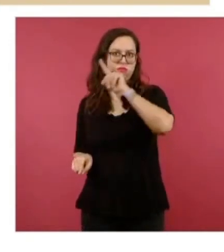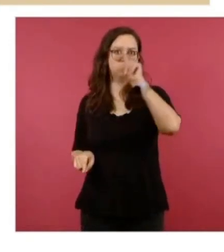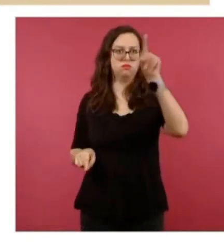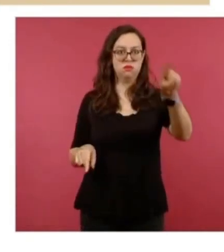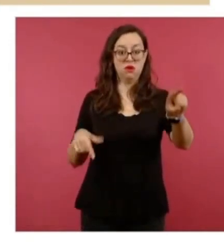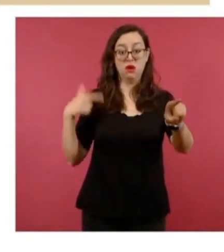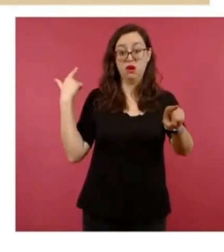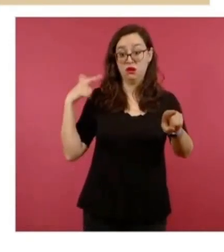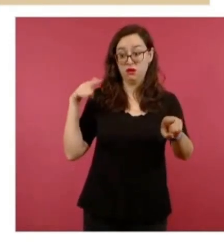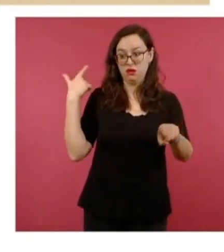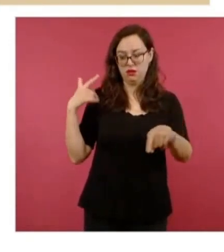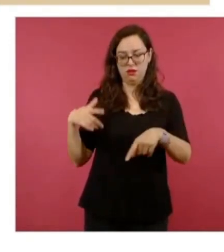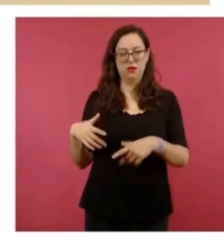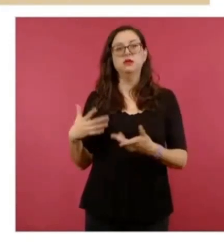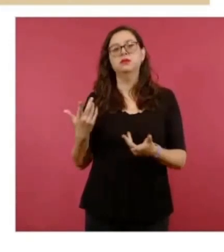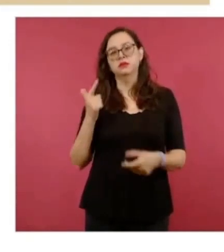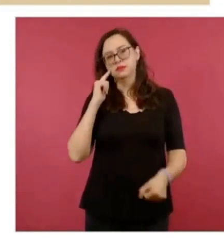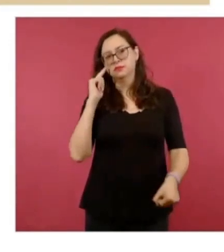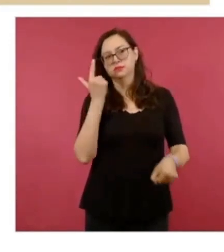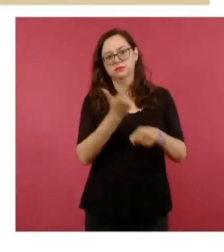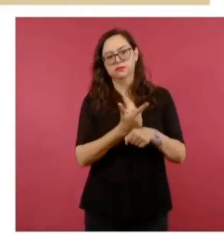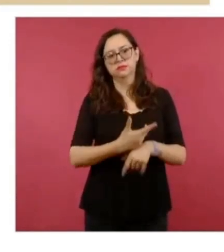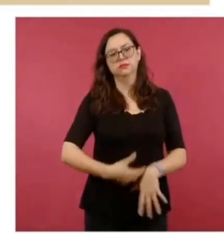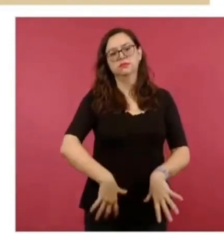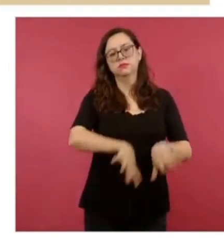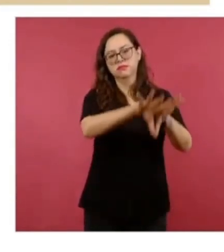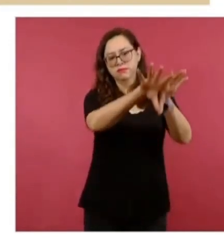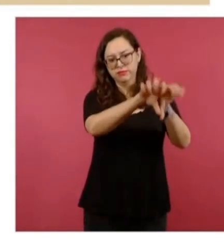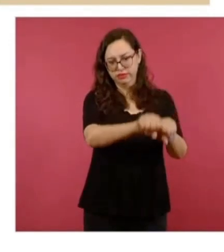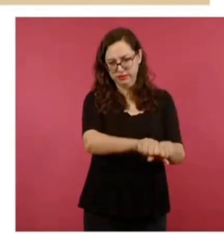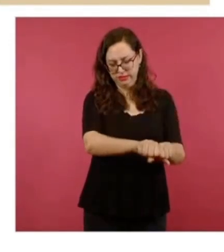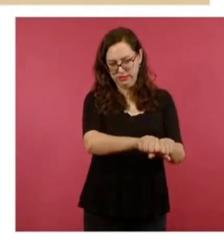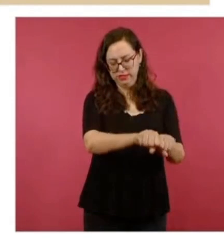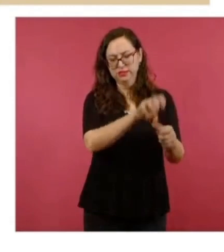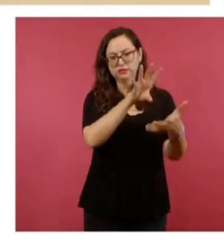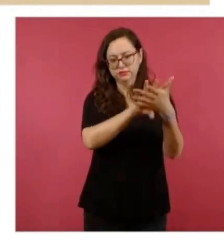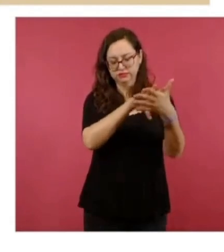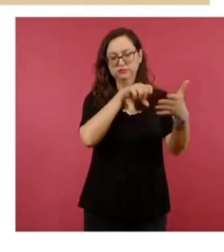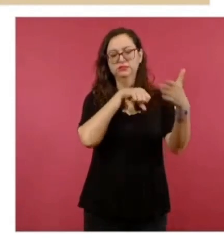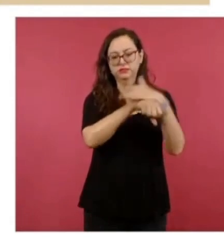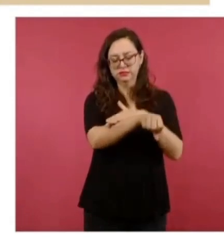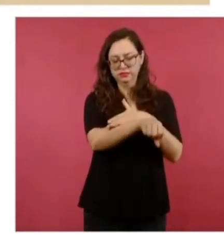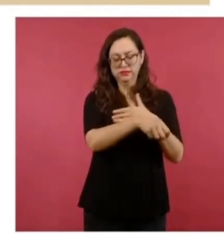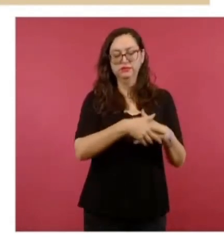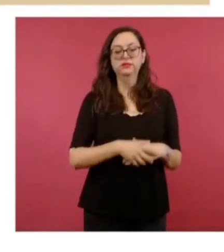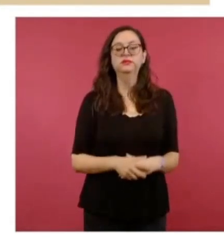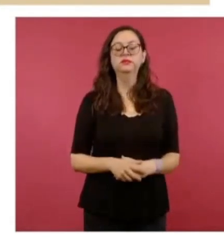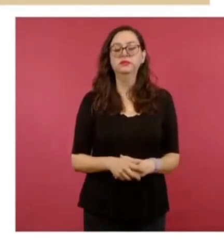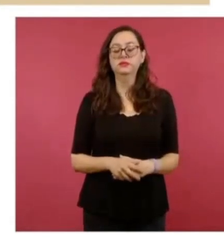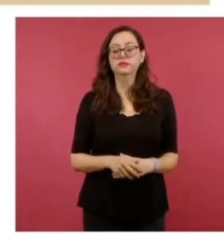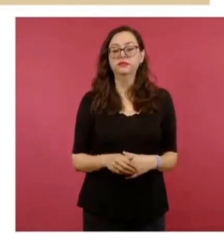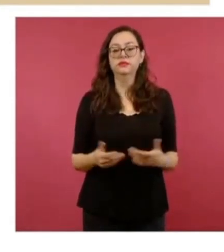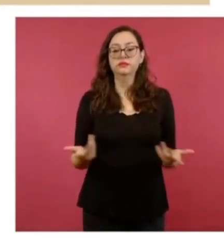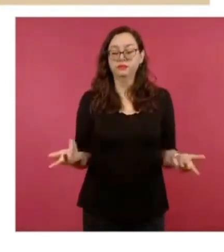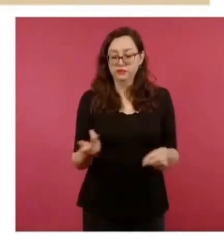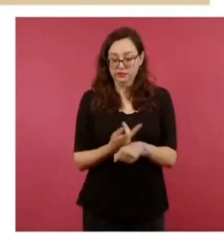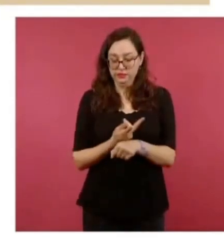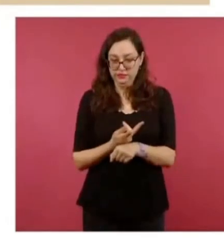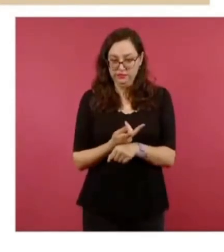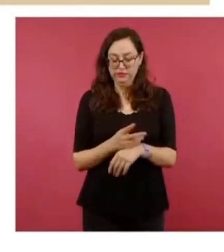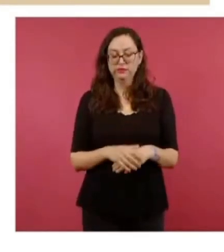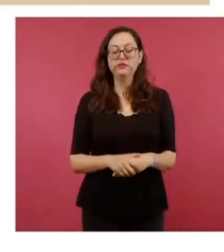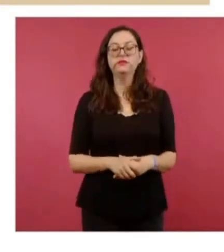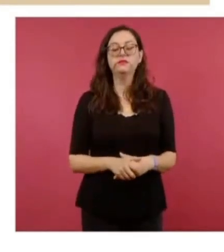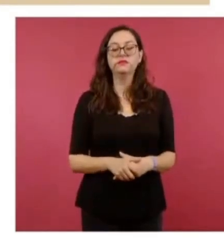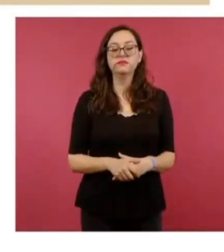víctima con base a engaños se acude a un inmueble en la colonia La Magdalena, lugar donde el